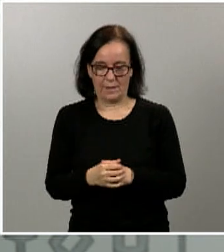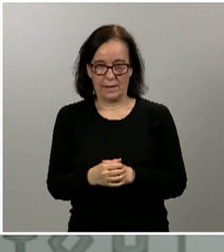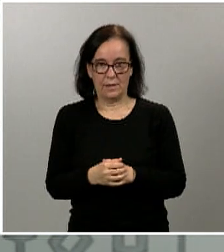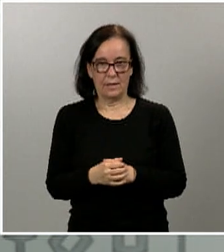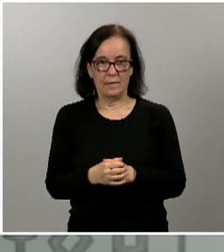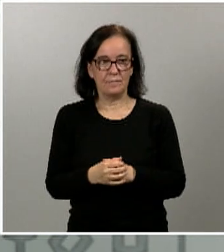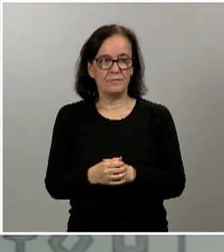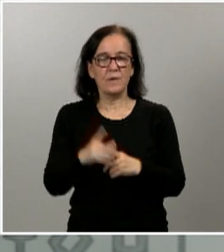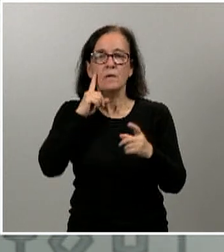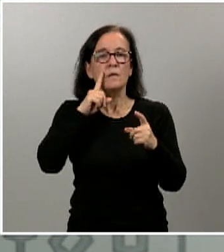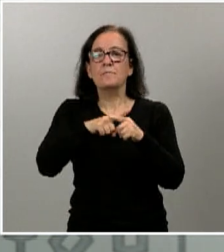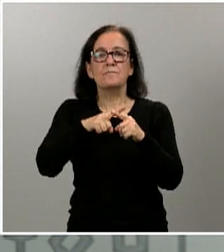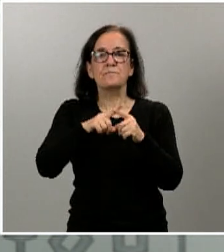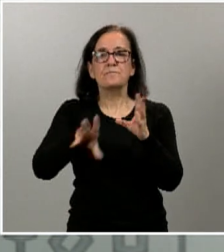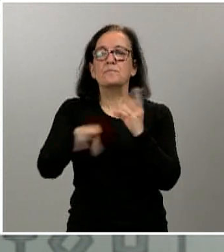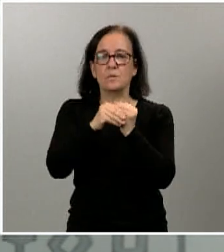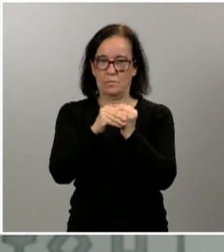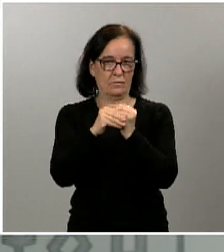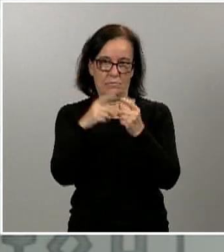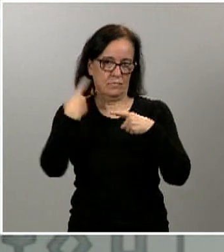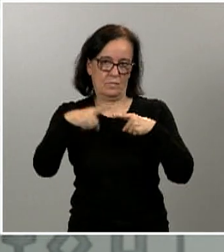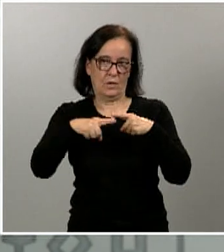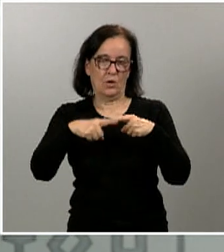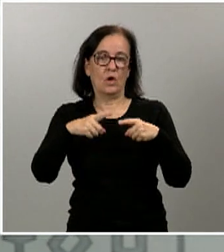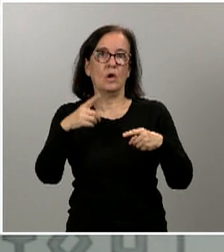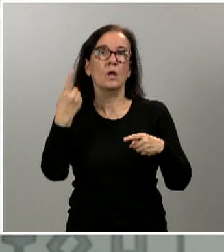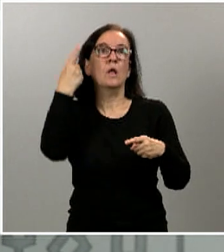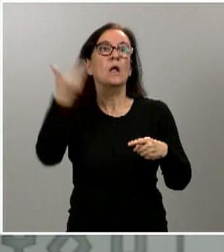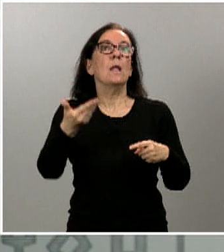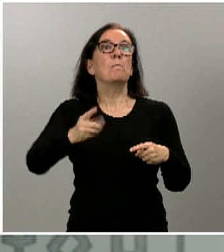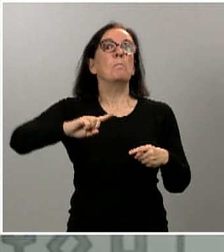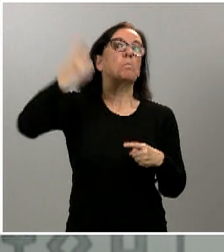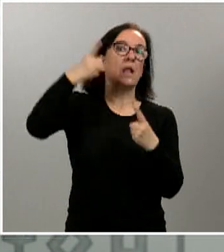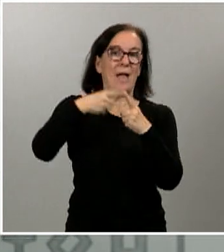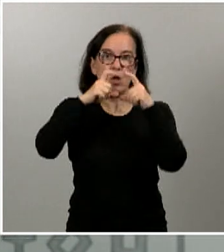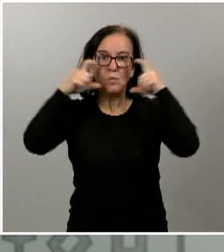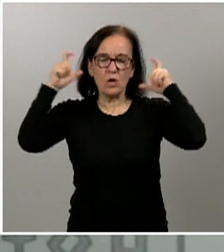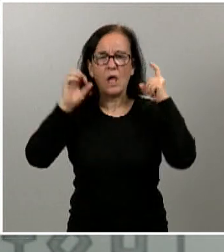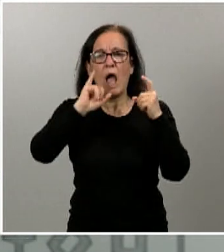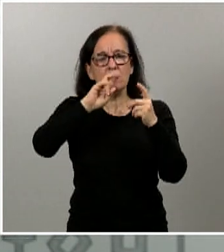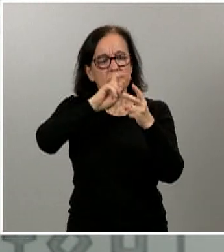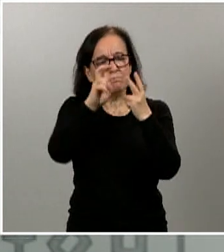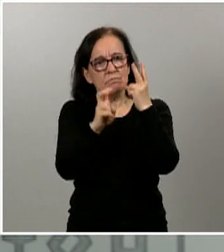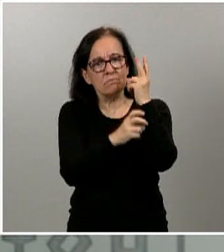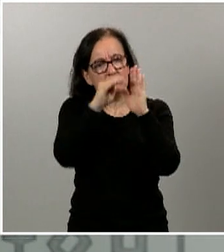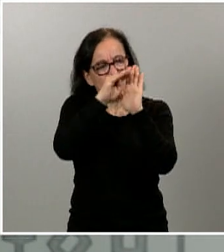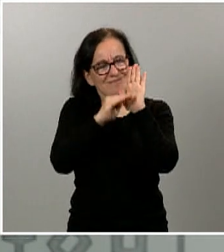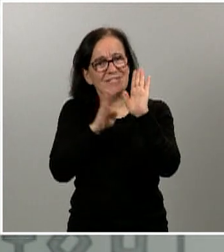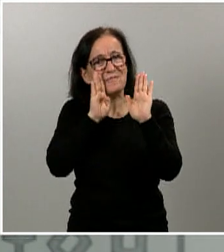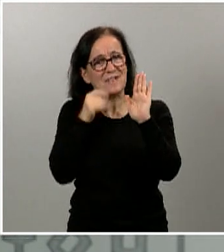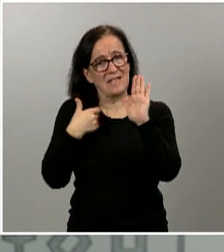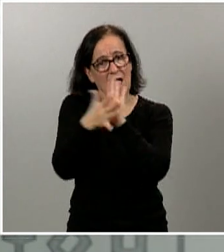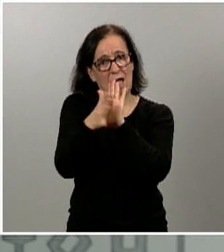complemento. Un complemento y no desde luego el más importante a toda una serie de medidas que son las que de verdad